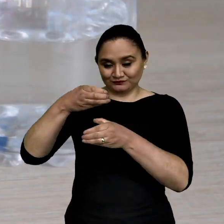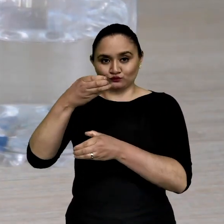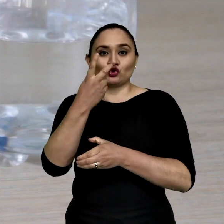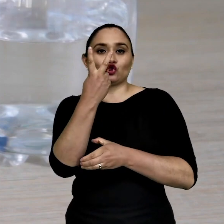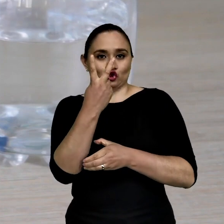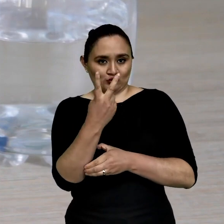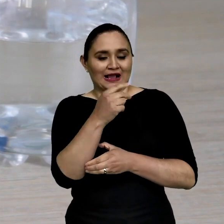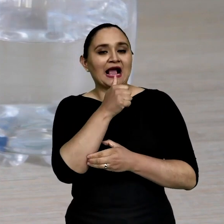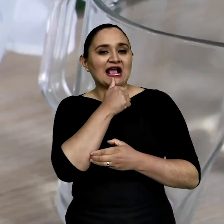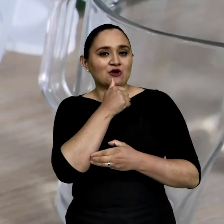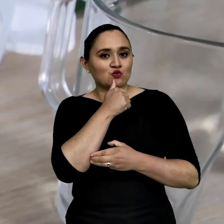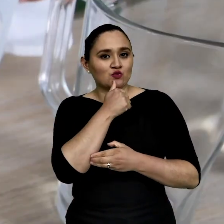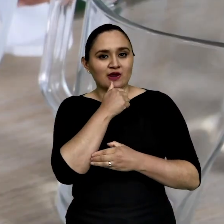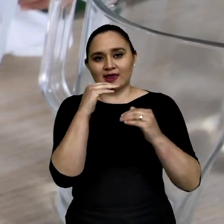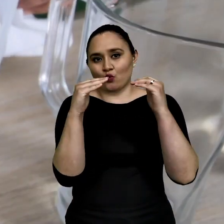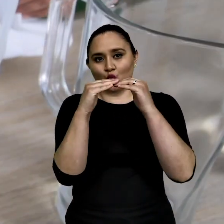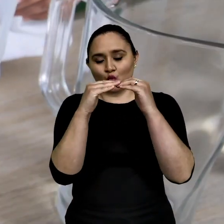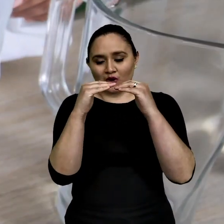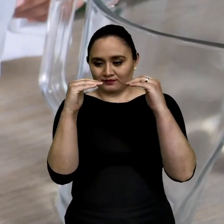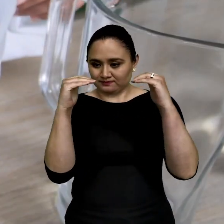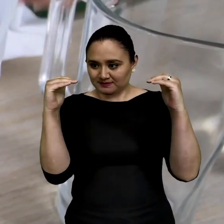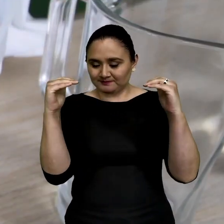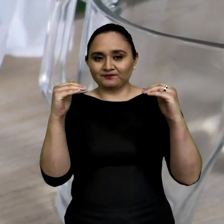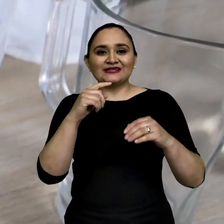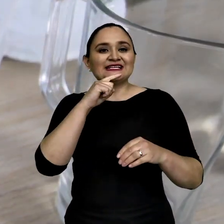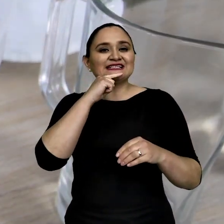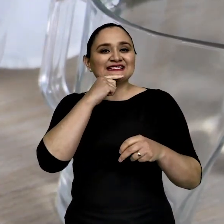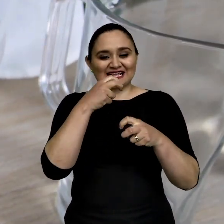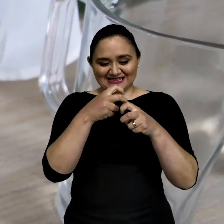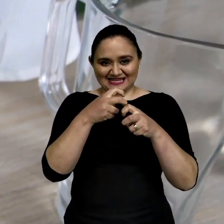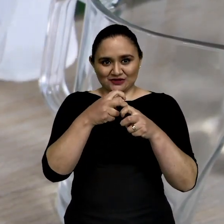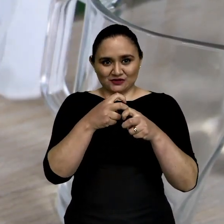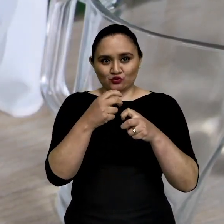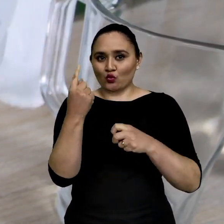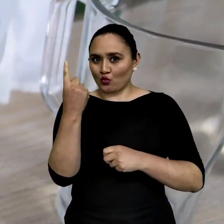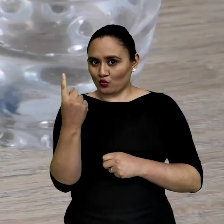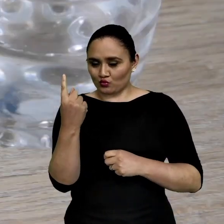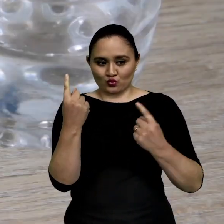llenados al mismo nivel. La misma cantidad de hielo en cada vaso.